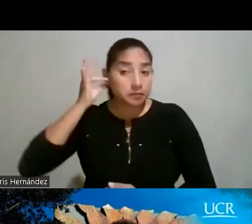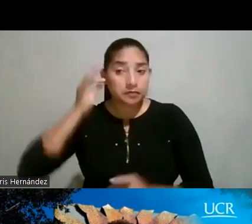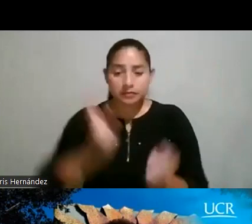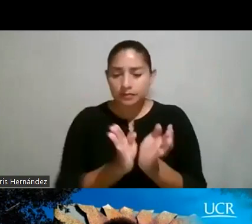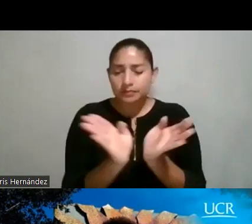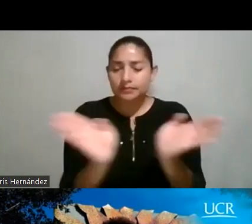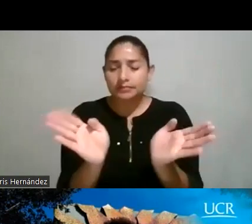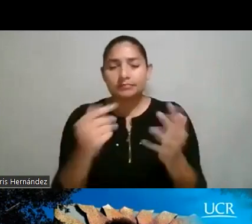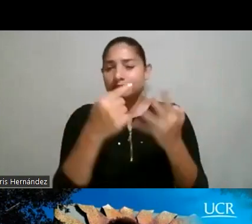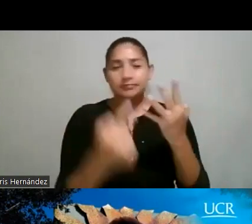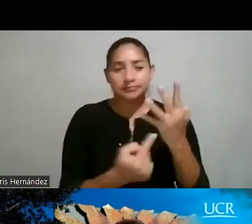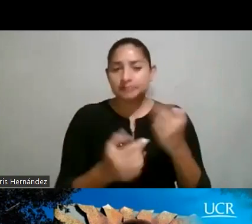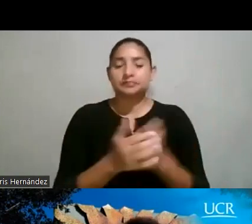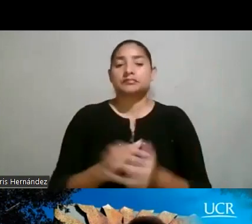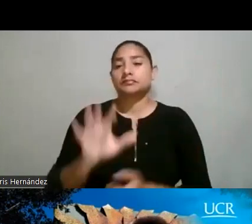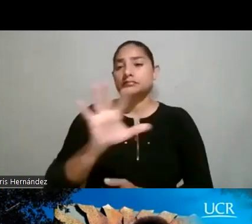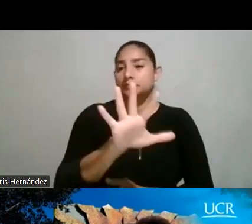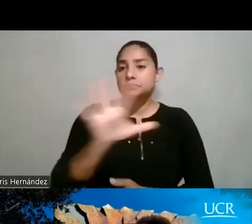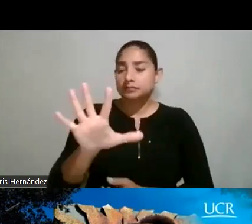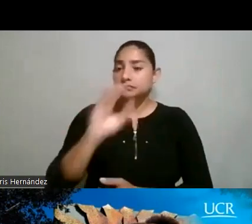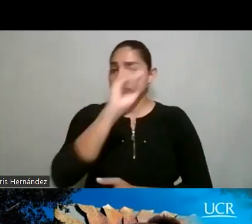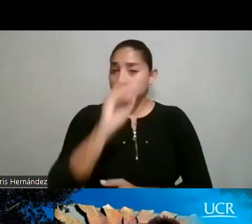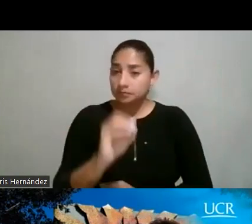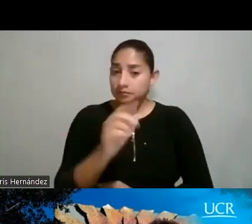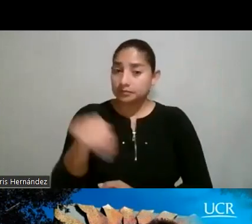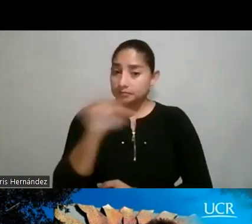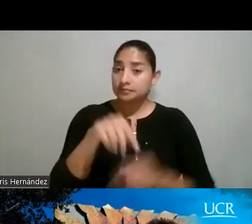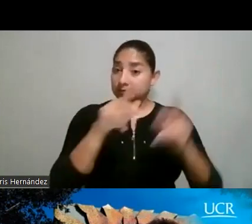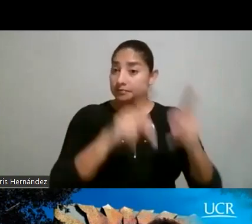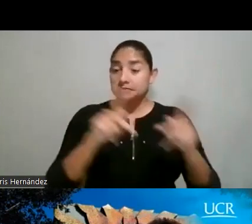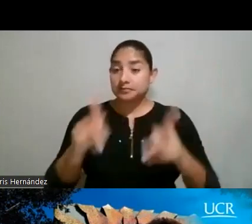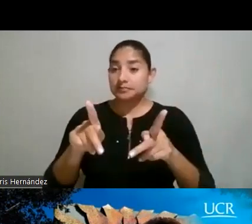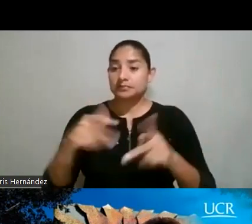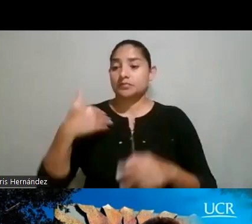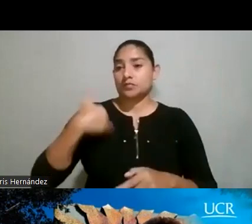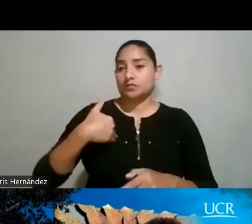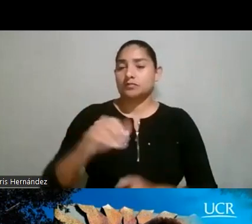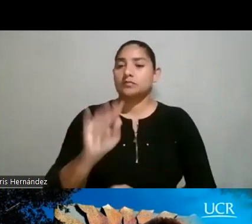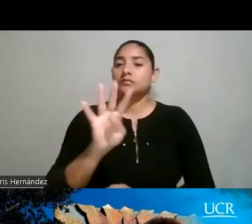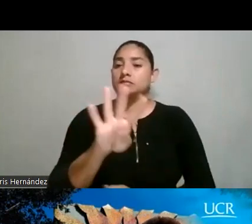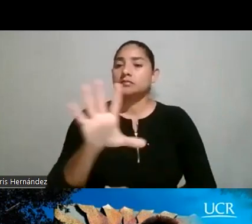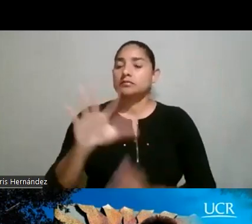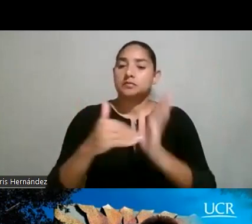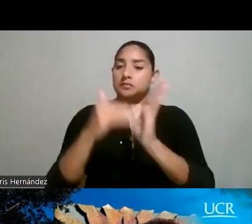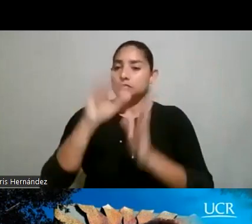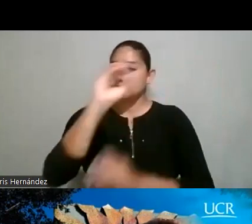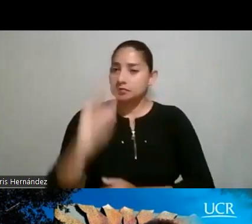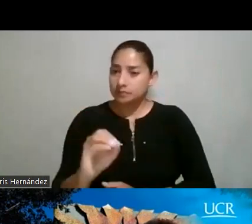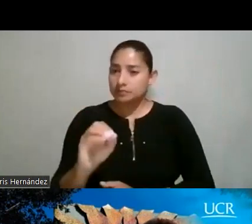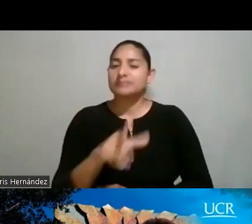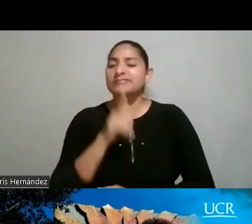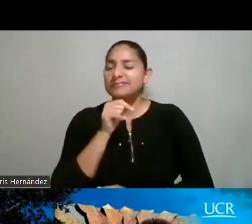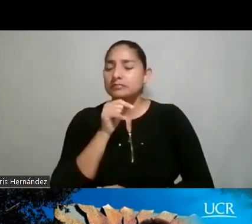pues, sí, hay un 55% de estas personas que son hombres y el 45% son mujeres.